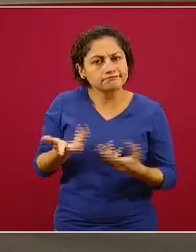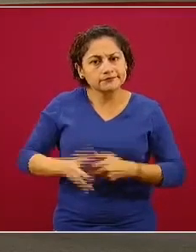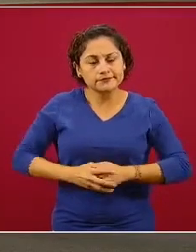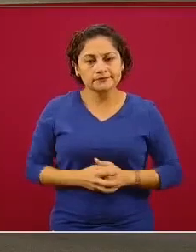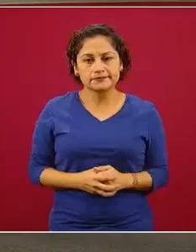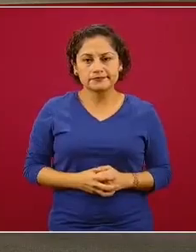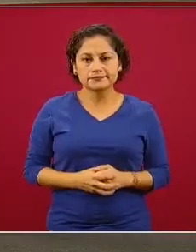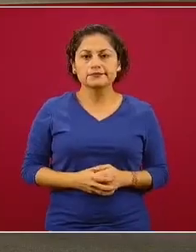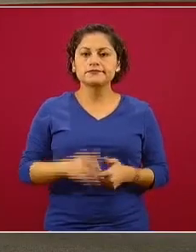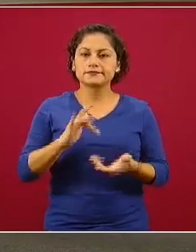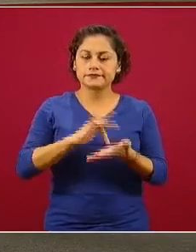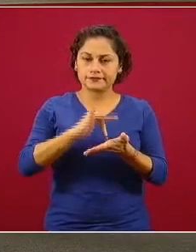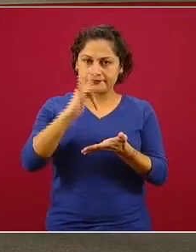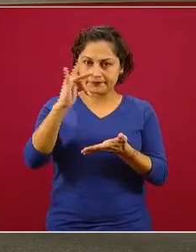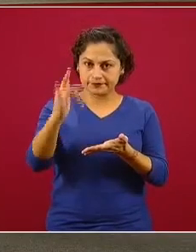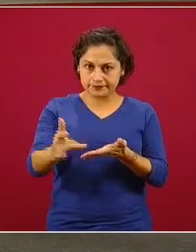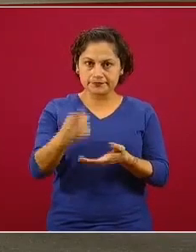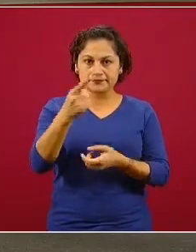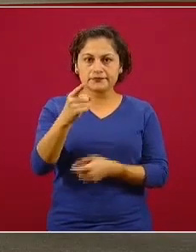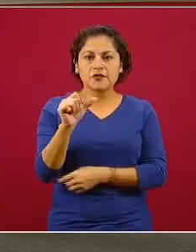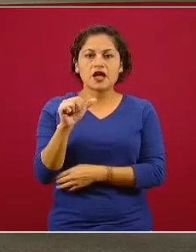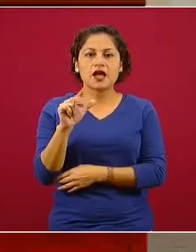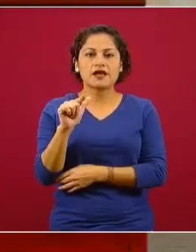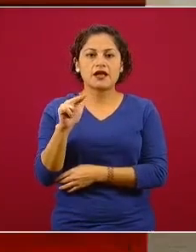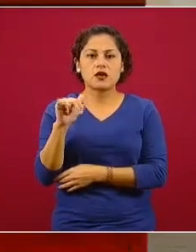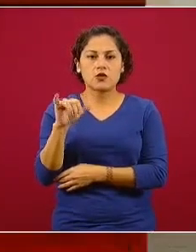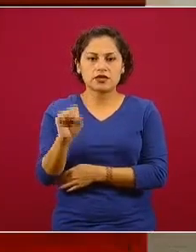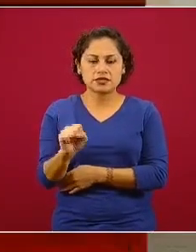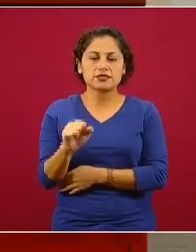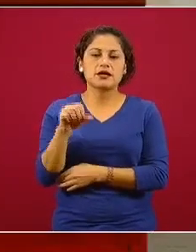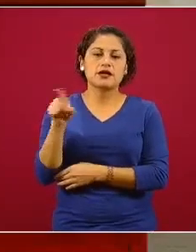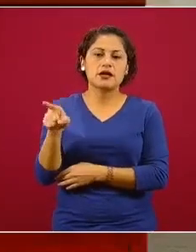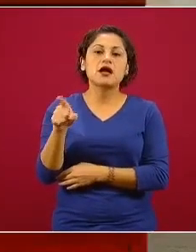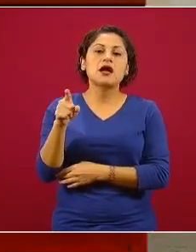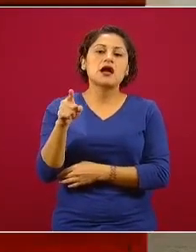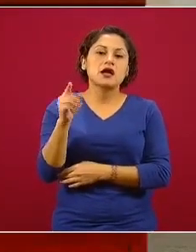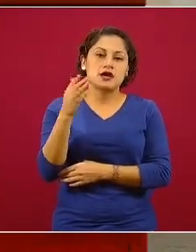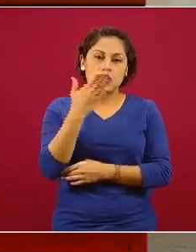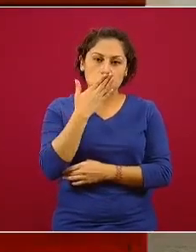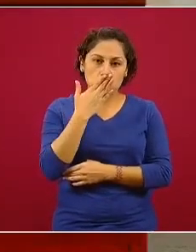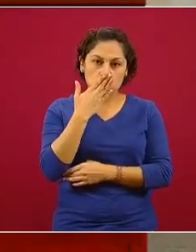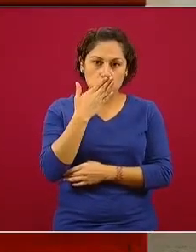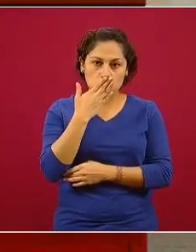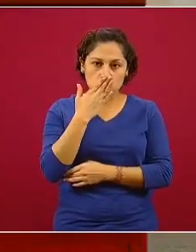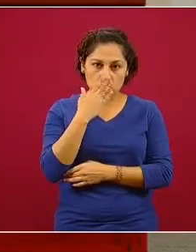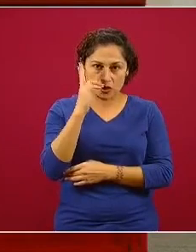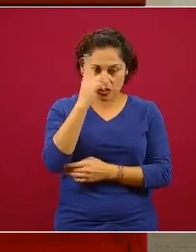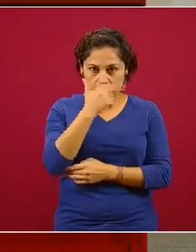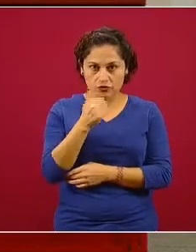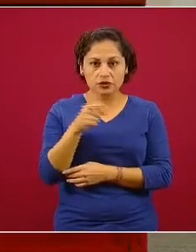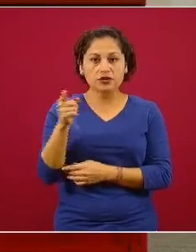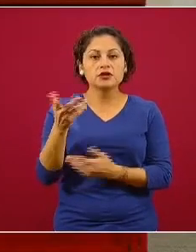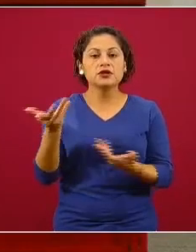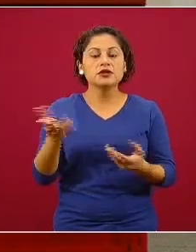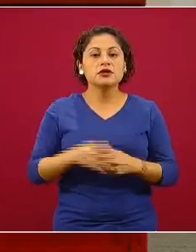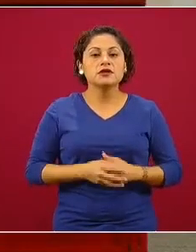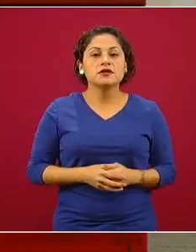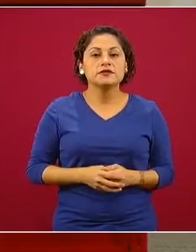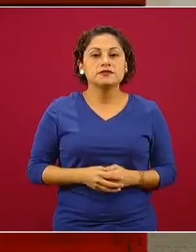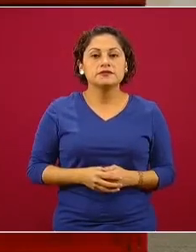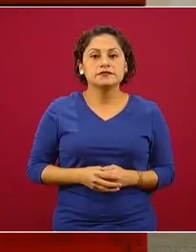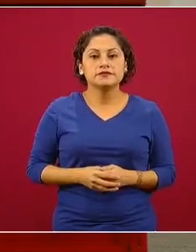Muchas gracias, Ana Luisa Martínez Llamas, Hermosillo Sonora. Entiendo muy bien su pregunta, porque